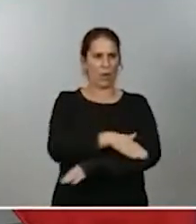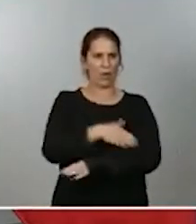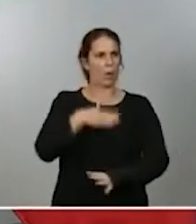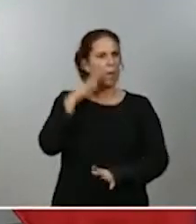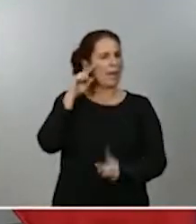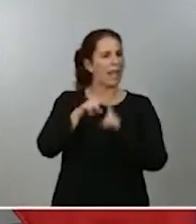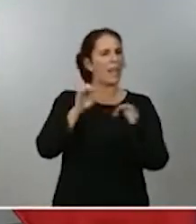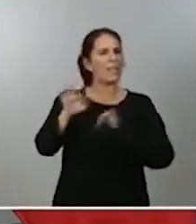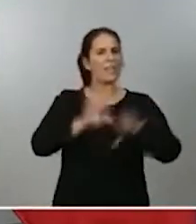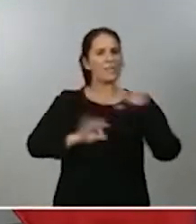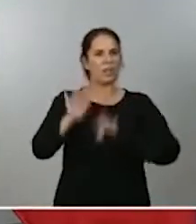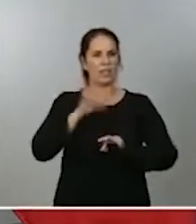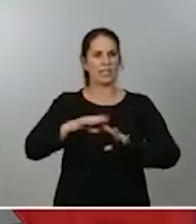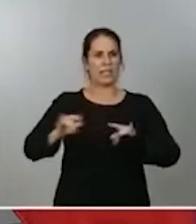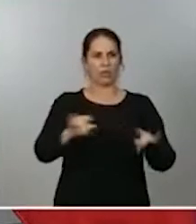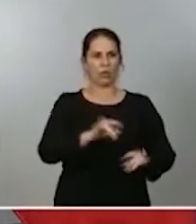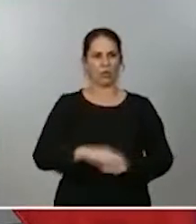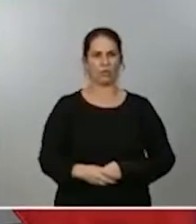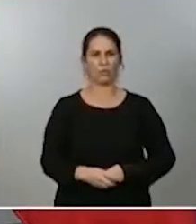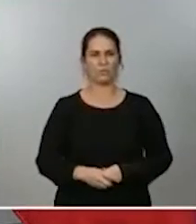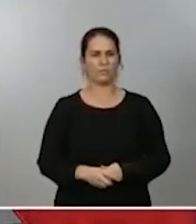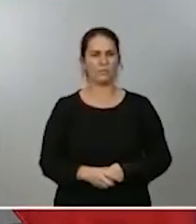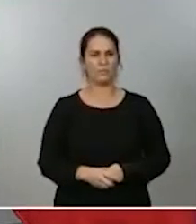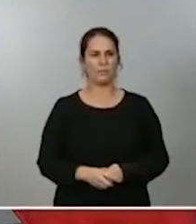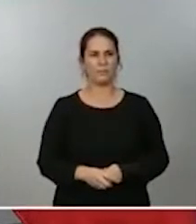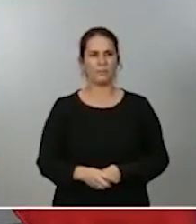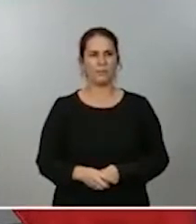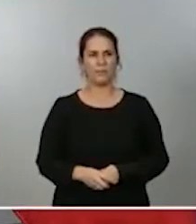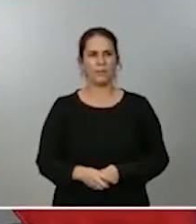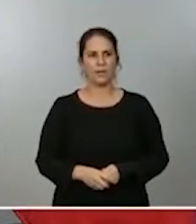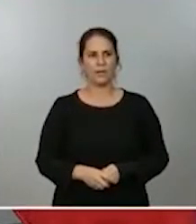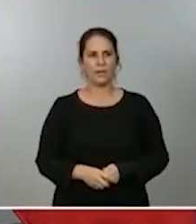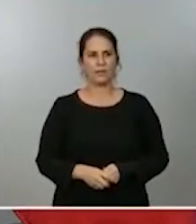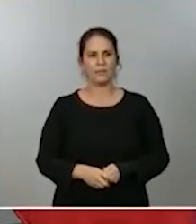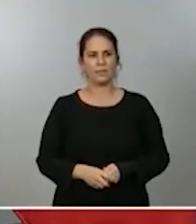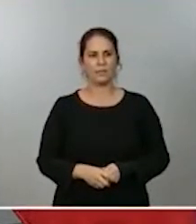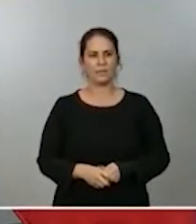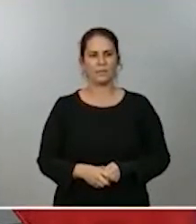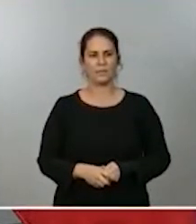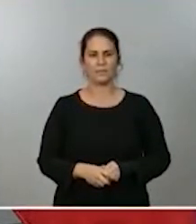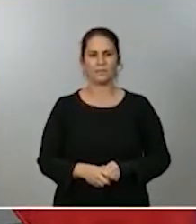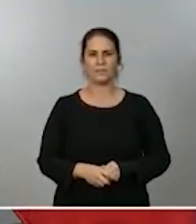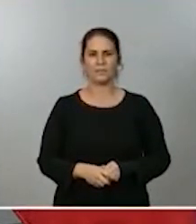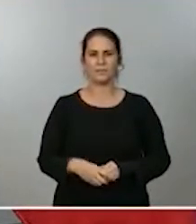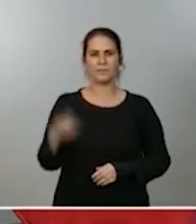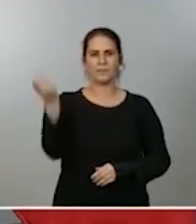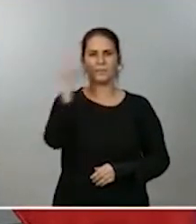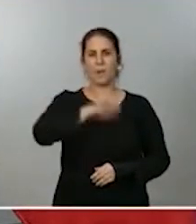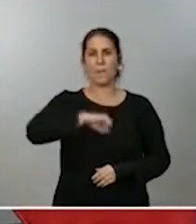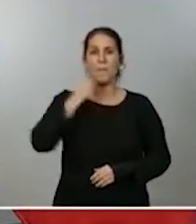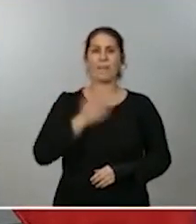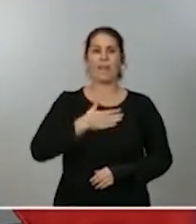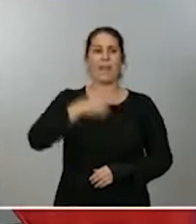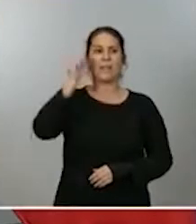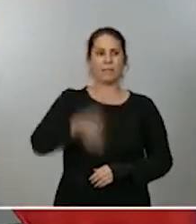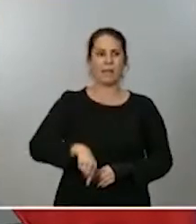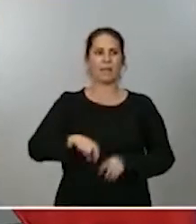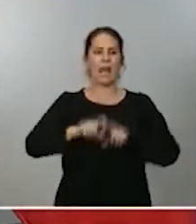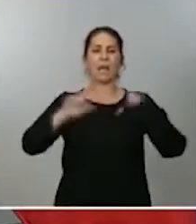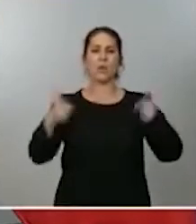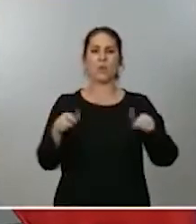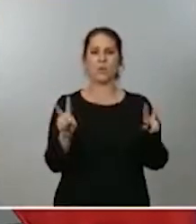territorios. En este mismo sentido, saben que mañana también hay prevista una nueva reunión de un órgano